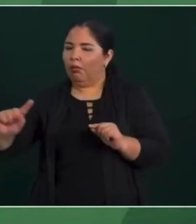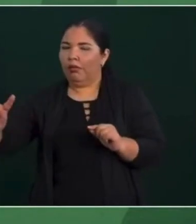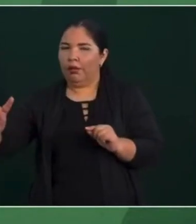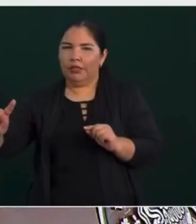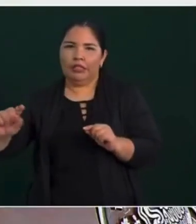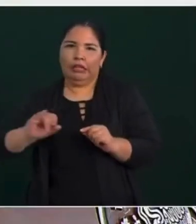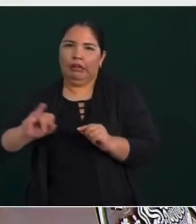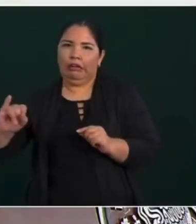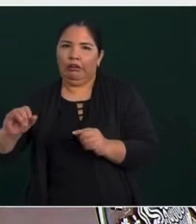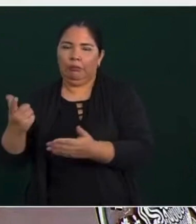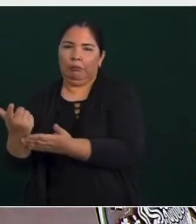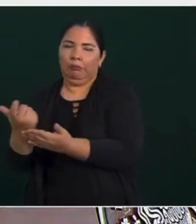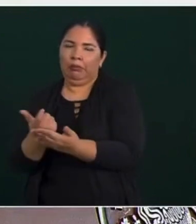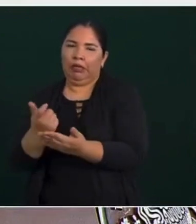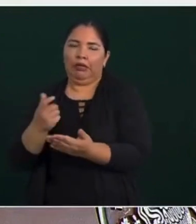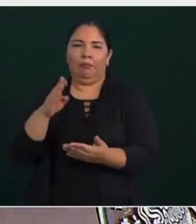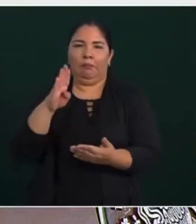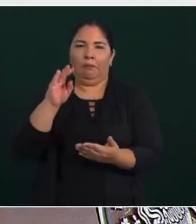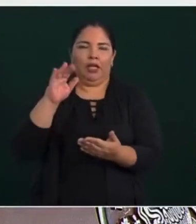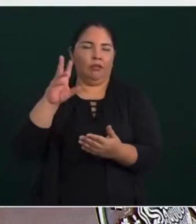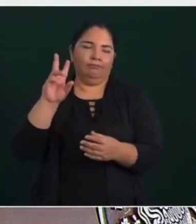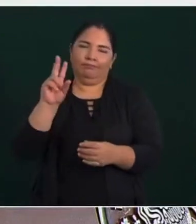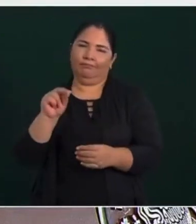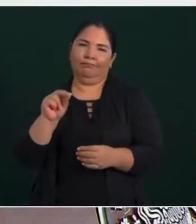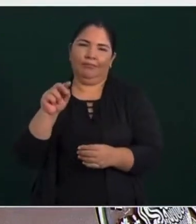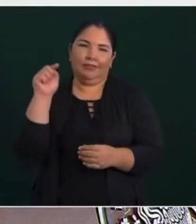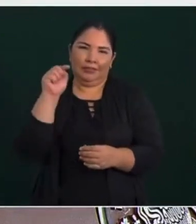muy lejanos.